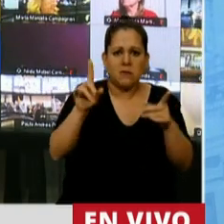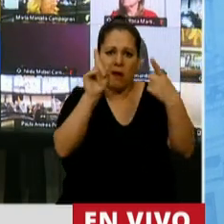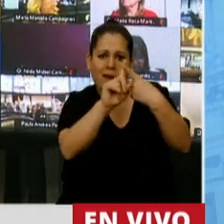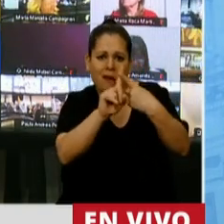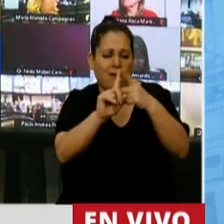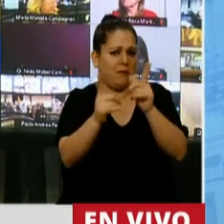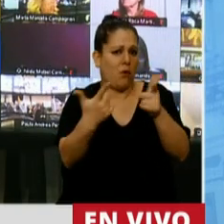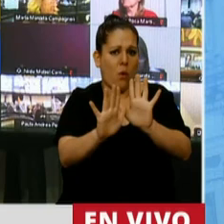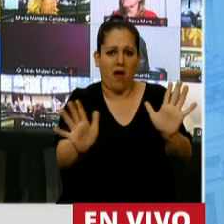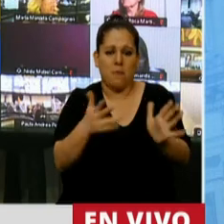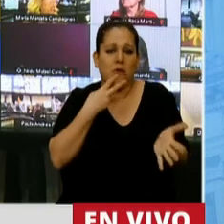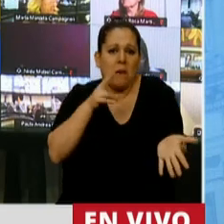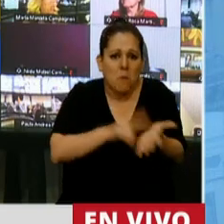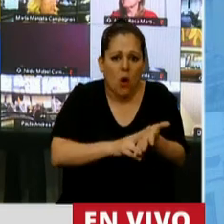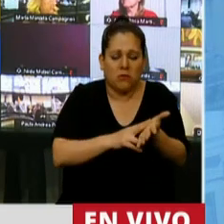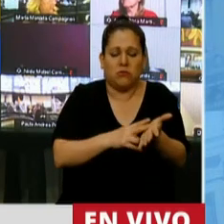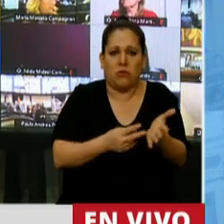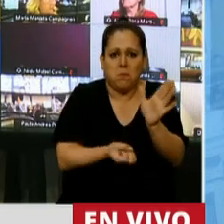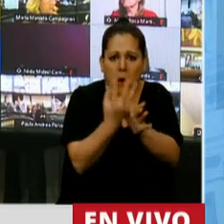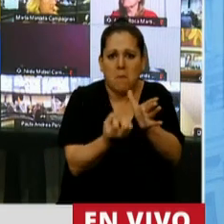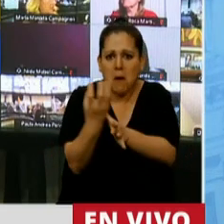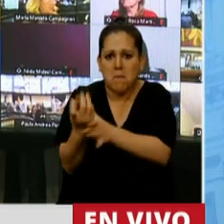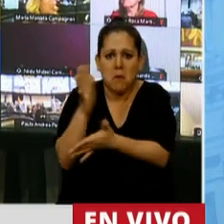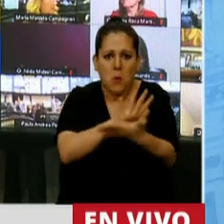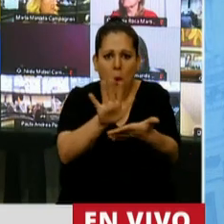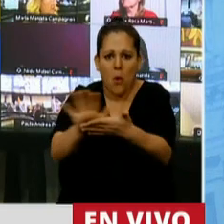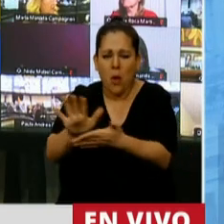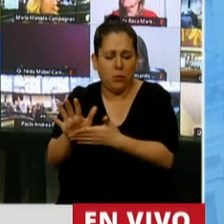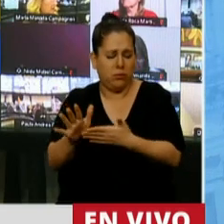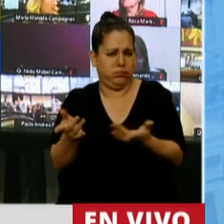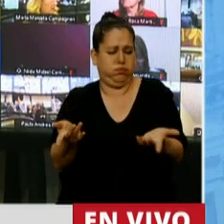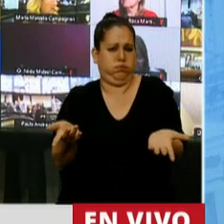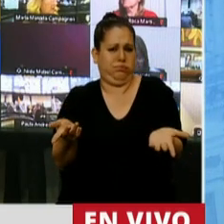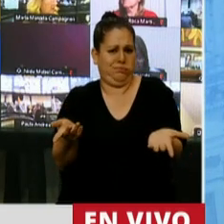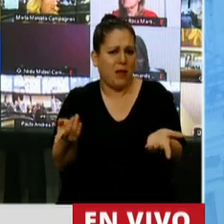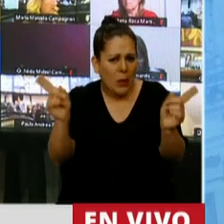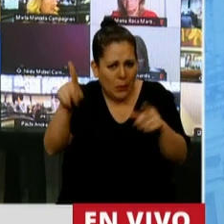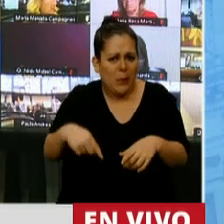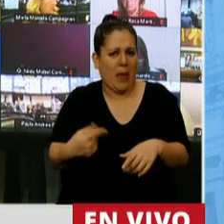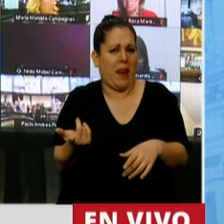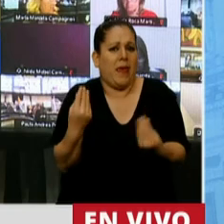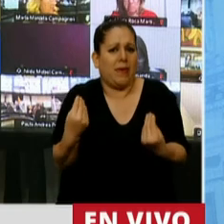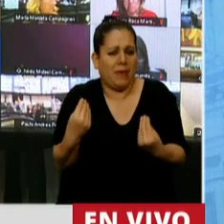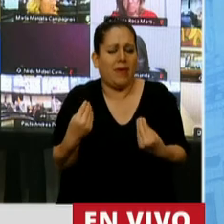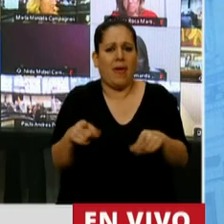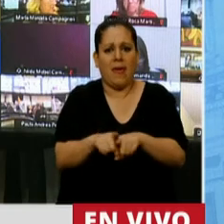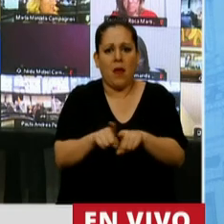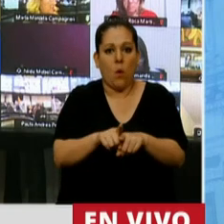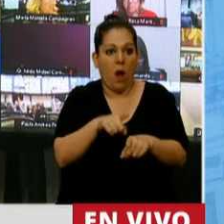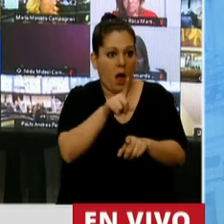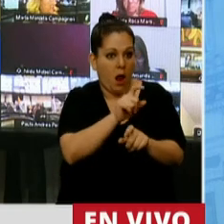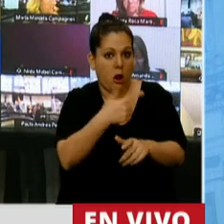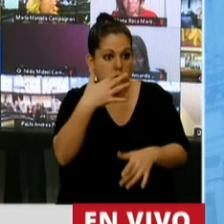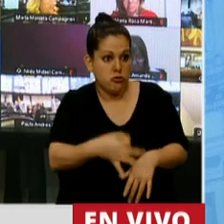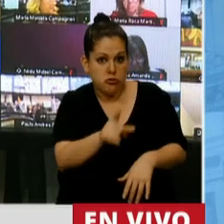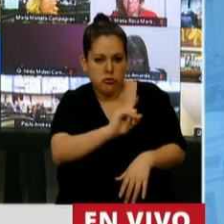por esta emergencia y fomenta nuevamente la lógica, la ecuación del látigo y la billetera,